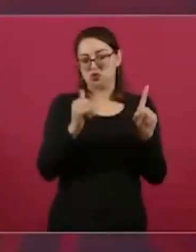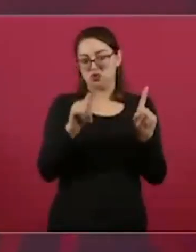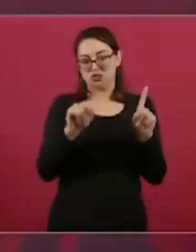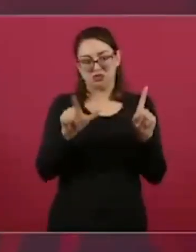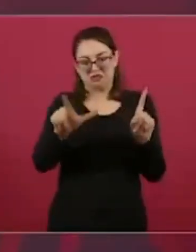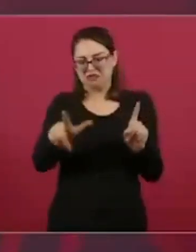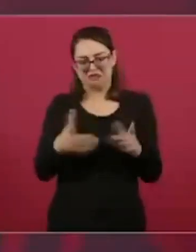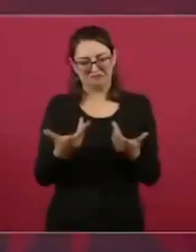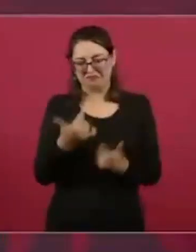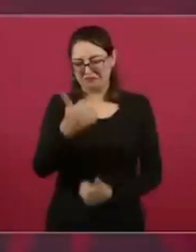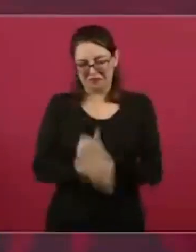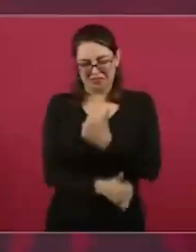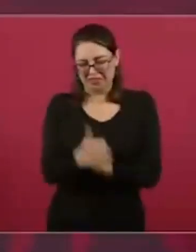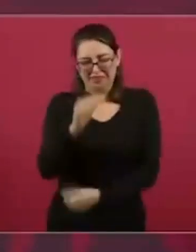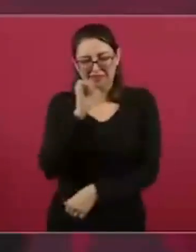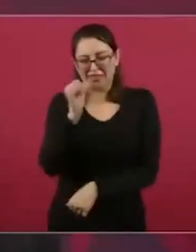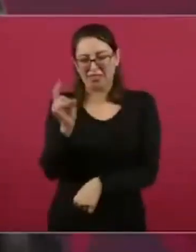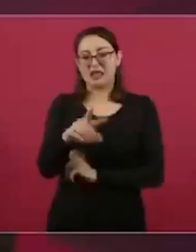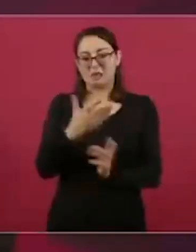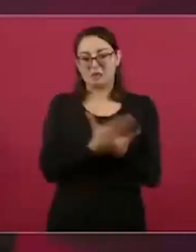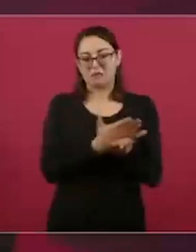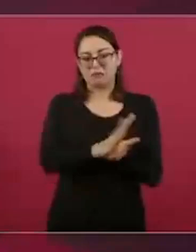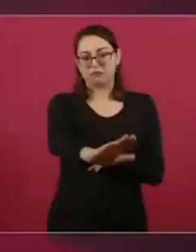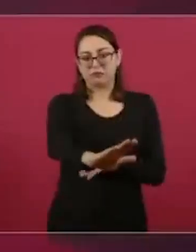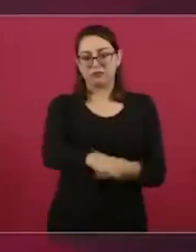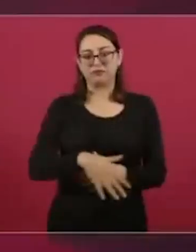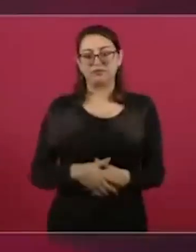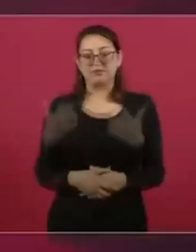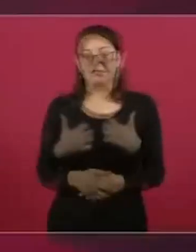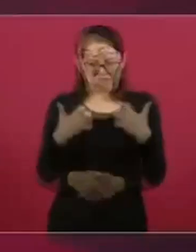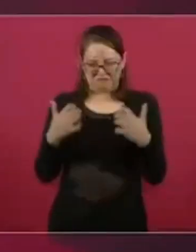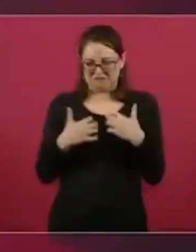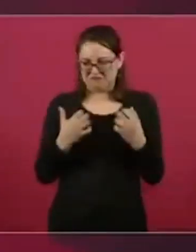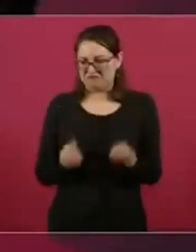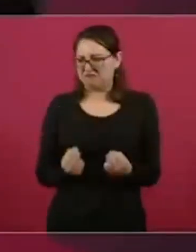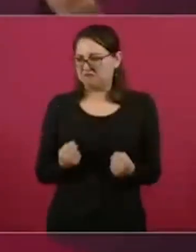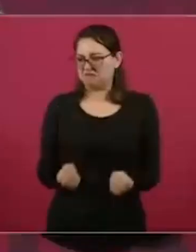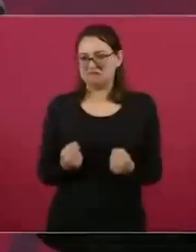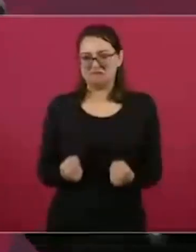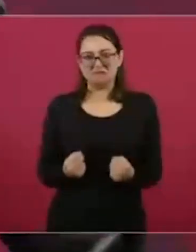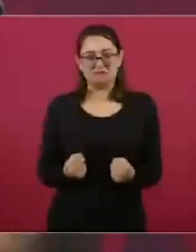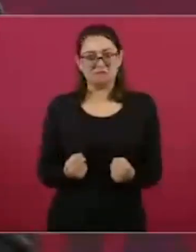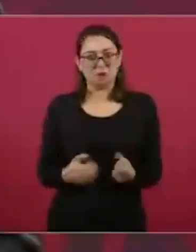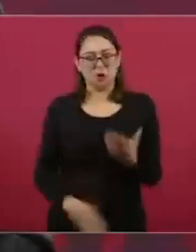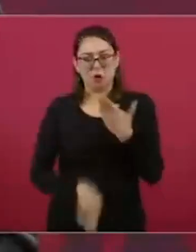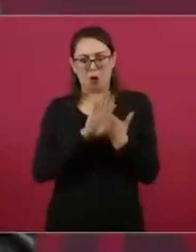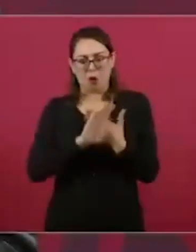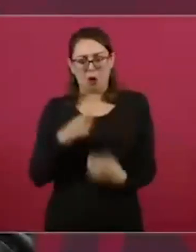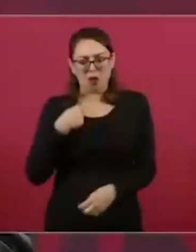ya él, lo hicieron a un lado, se enoja y me insulta.